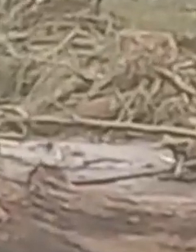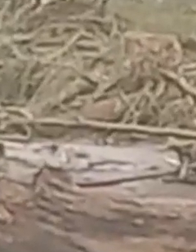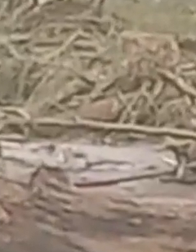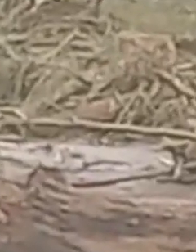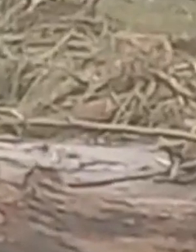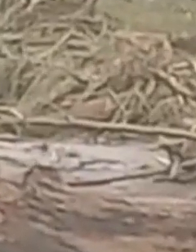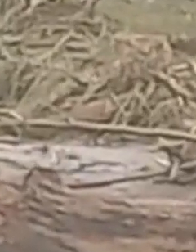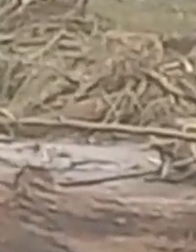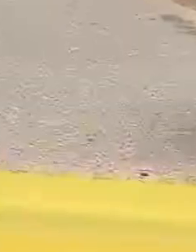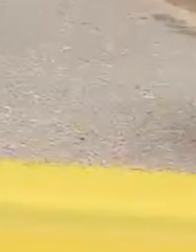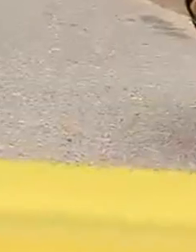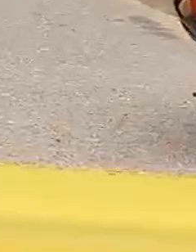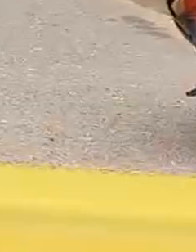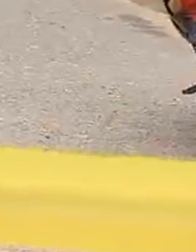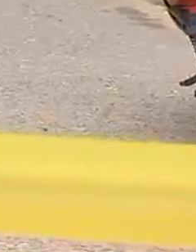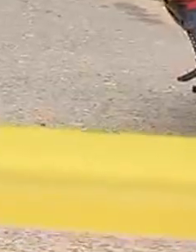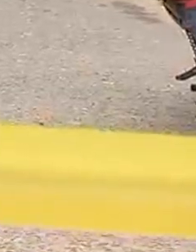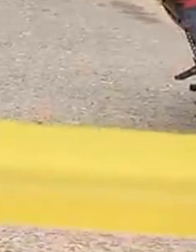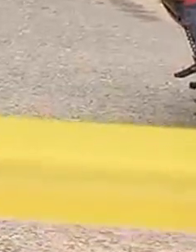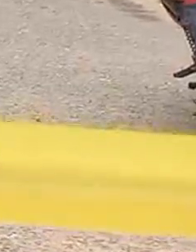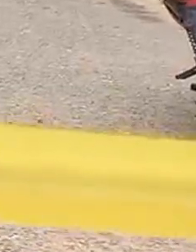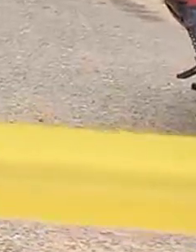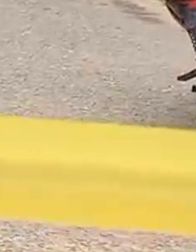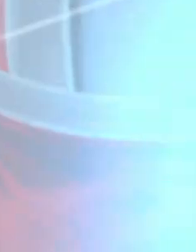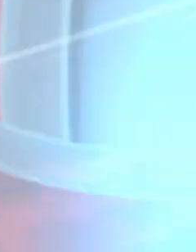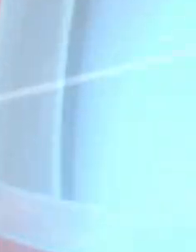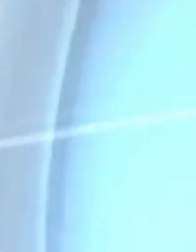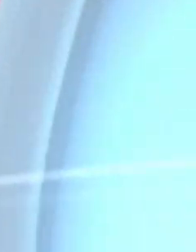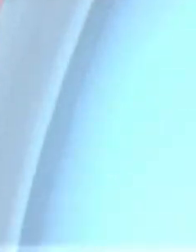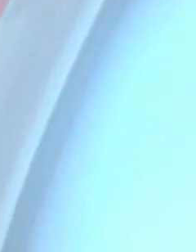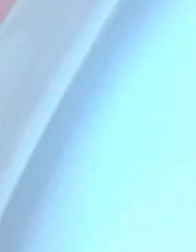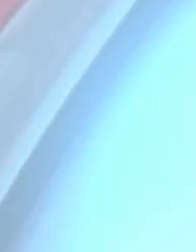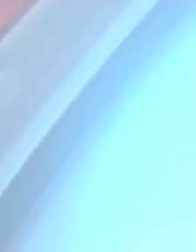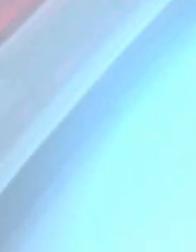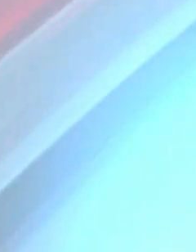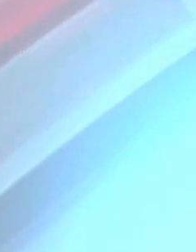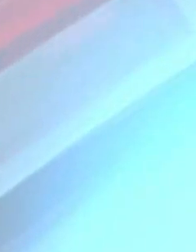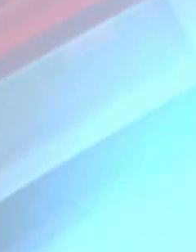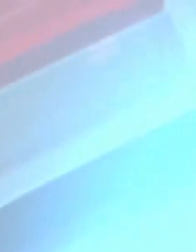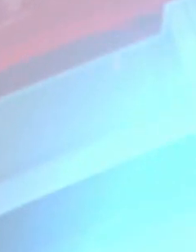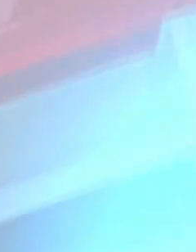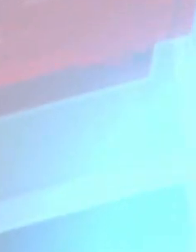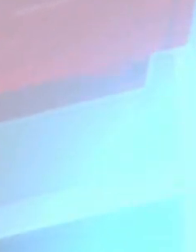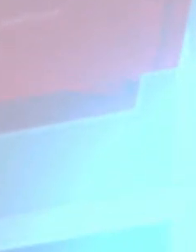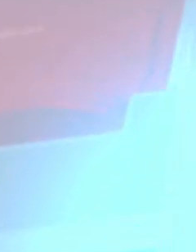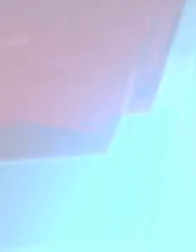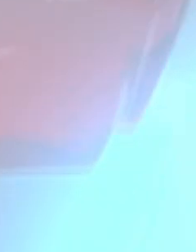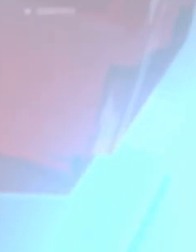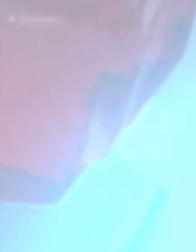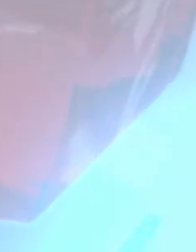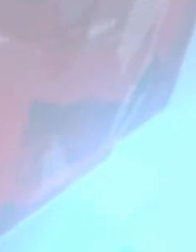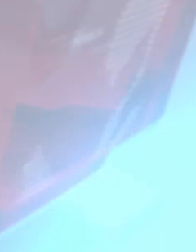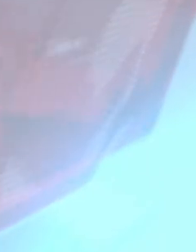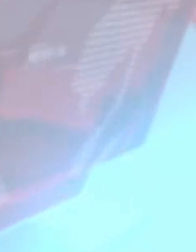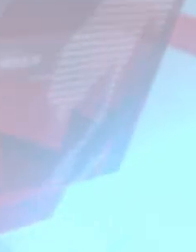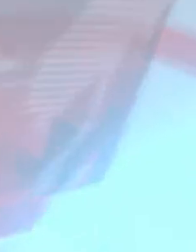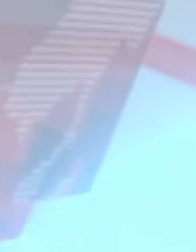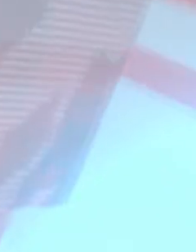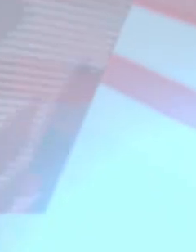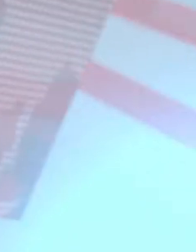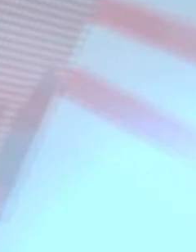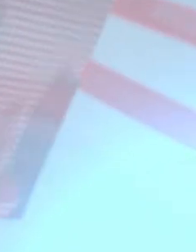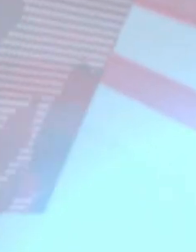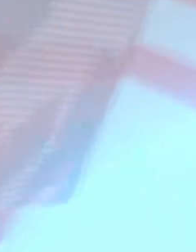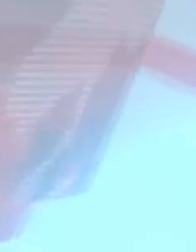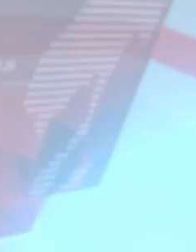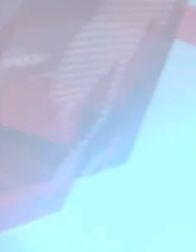Galeana, el presidente de México, Andrés Manuel López Obrador, indicó que su gobierno está al pendiente de lo sucedido y que ya